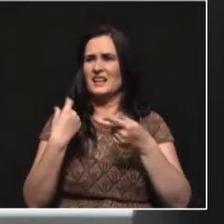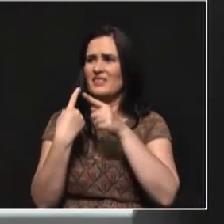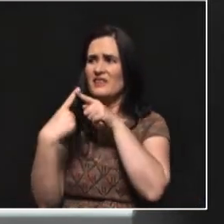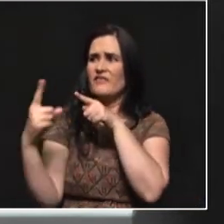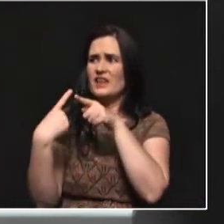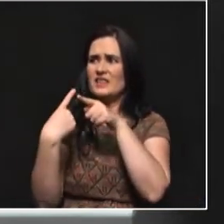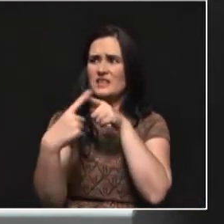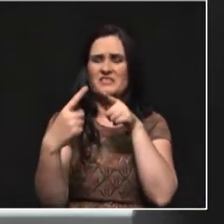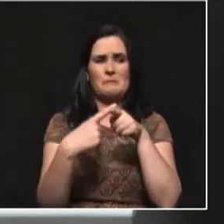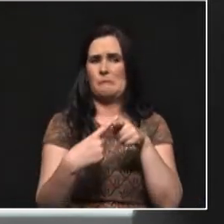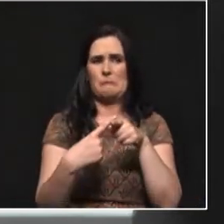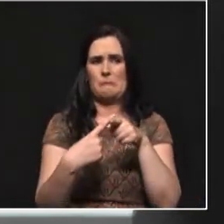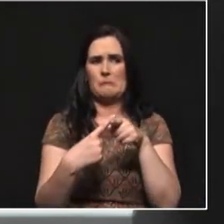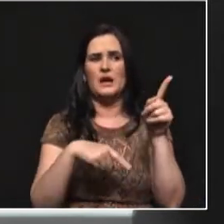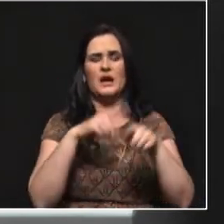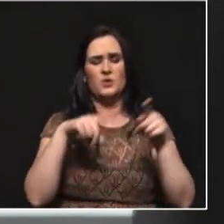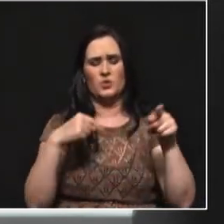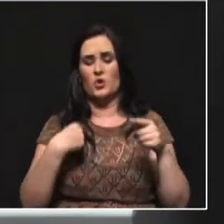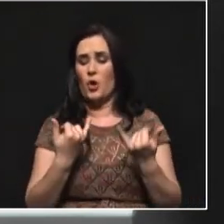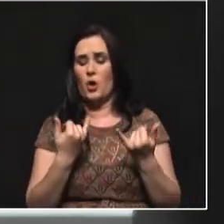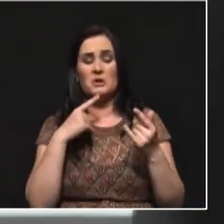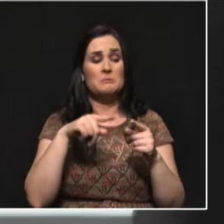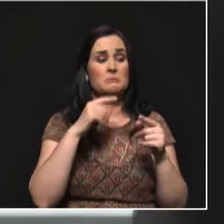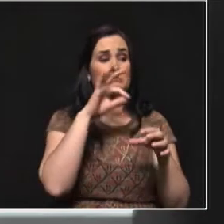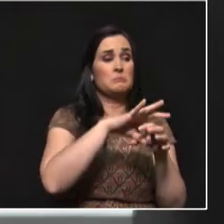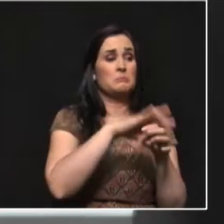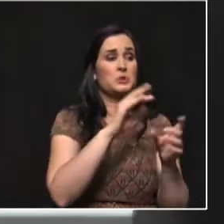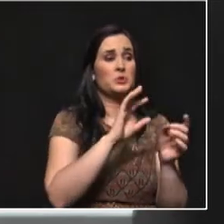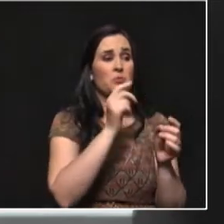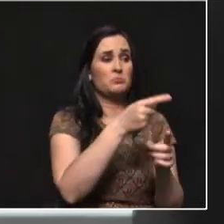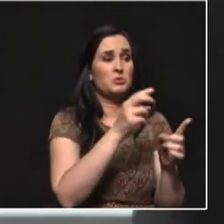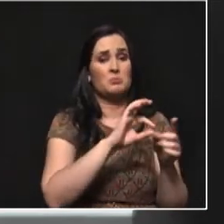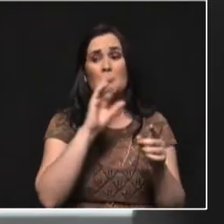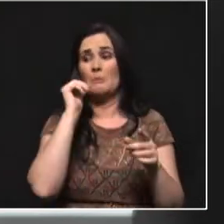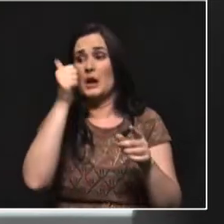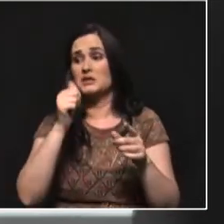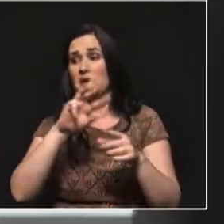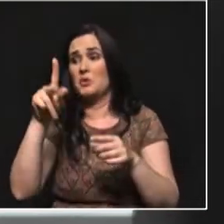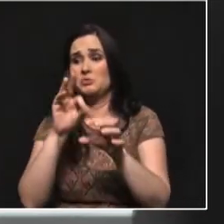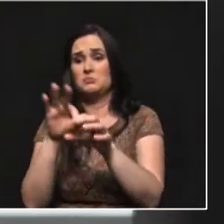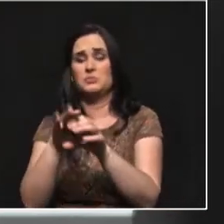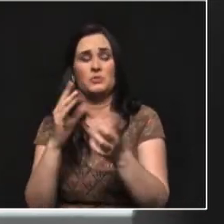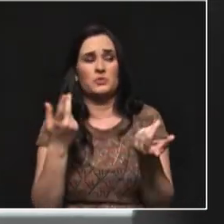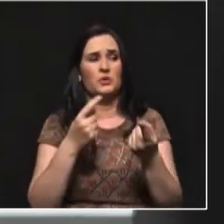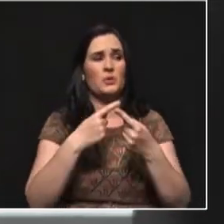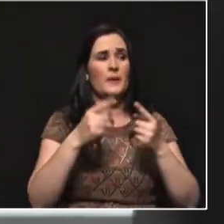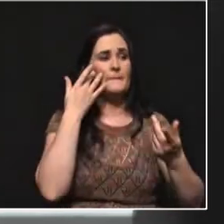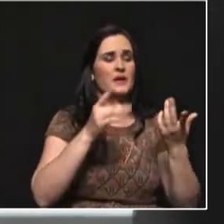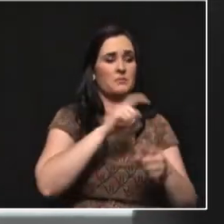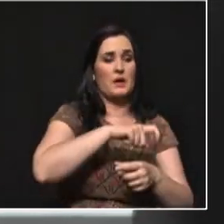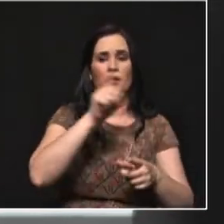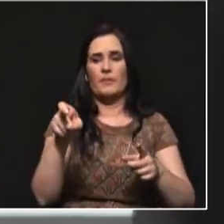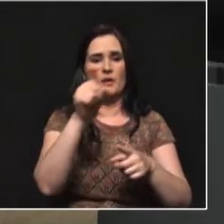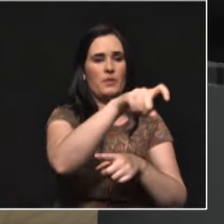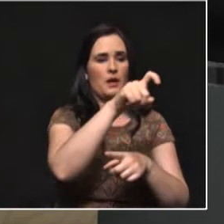fondo. Y la gente hoy es de un partido y mañana de otro sin ningún problema, porque como no se ven diferencias, pues brincan de lado a lado y ahí comenzamos mal. Pero,